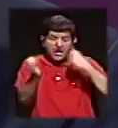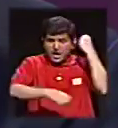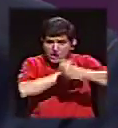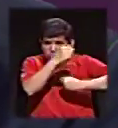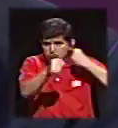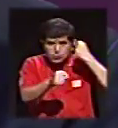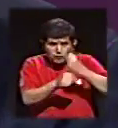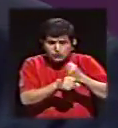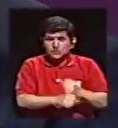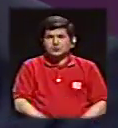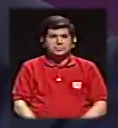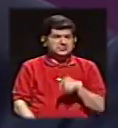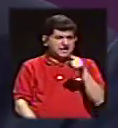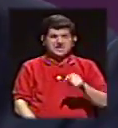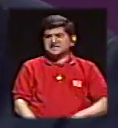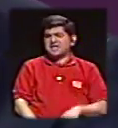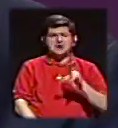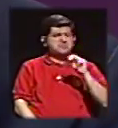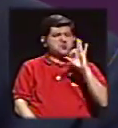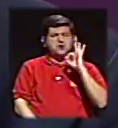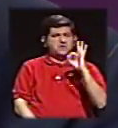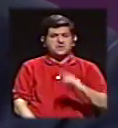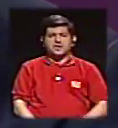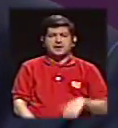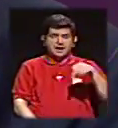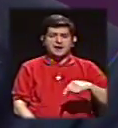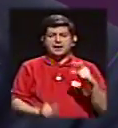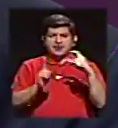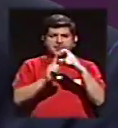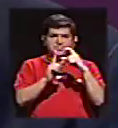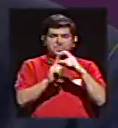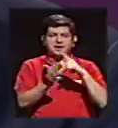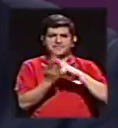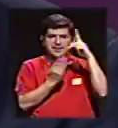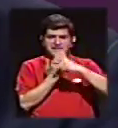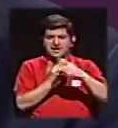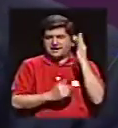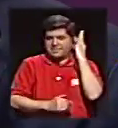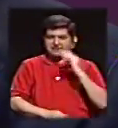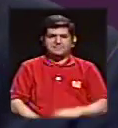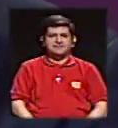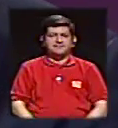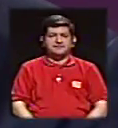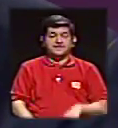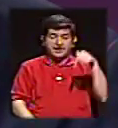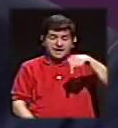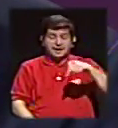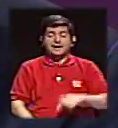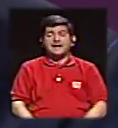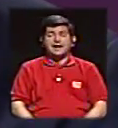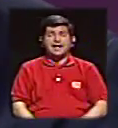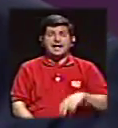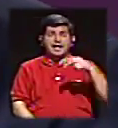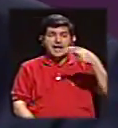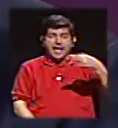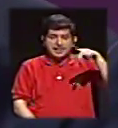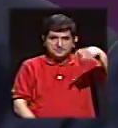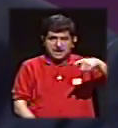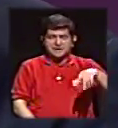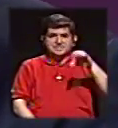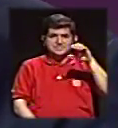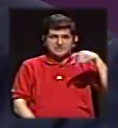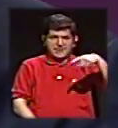años ni siquiera nos sabe bien. Estamos en Palabra de Mujer, en Canal 15. El día de hoy tenemos a Ani Pérez y a Pilar Cisneros hablando de